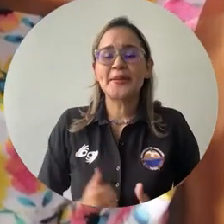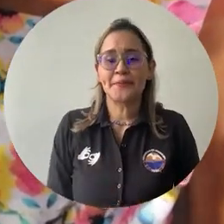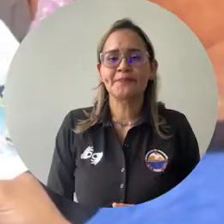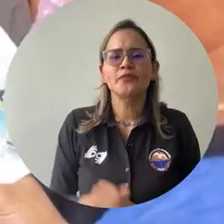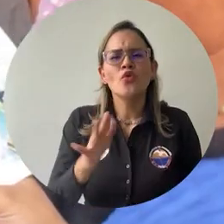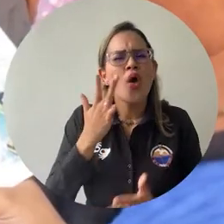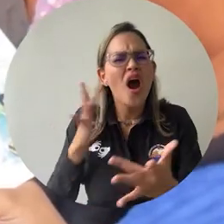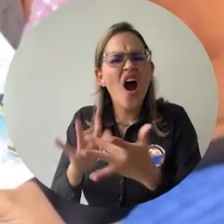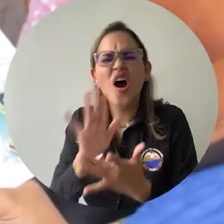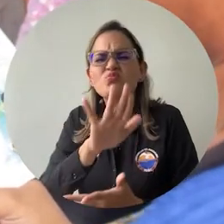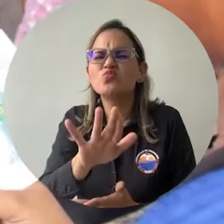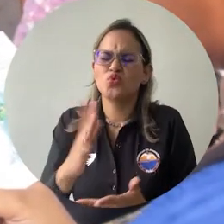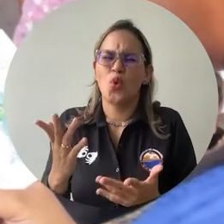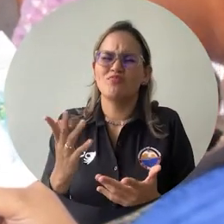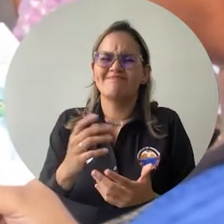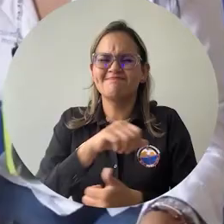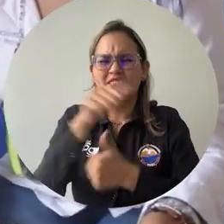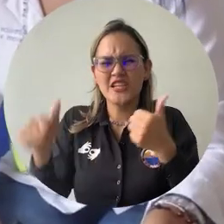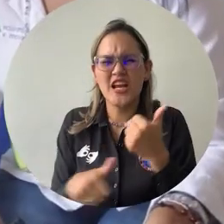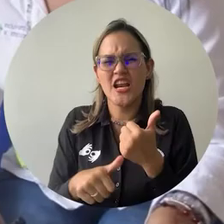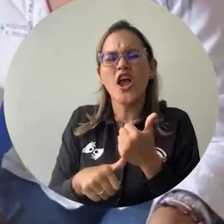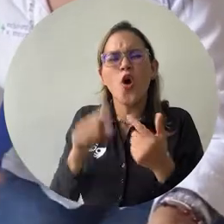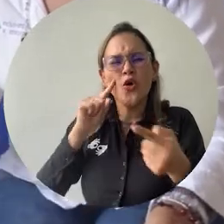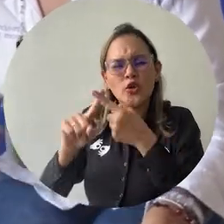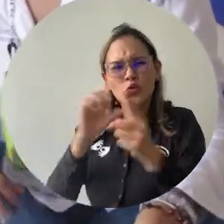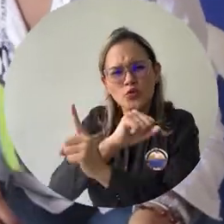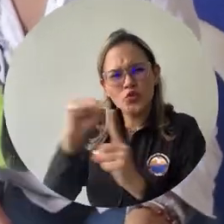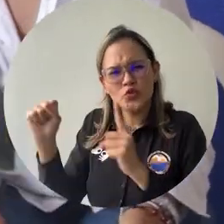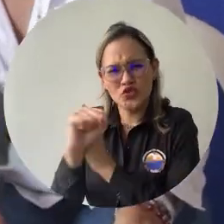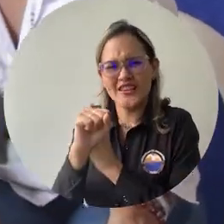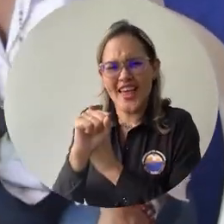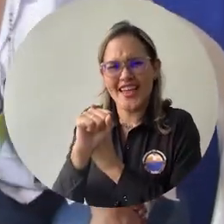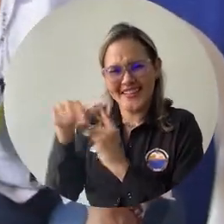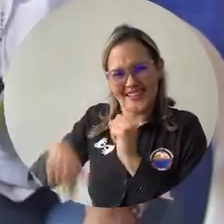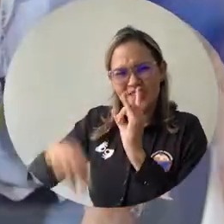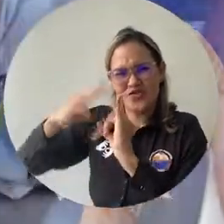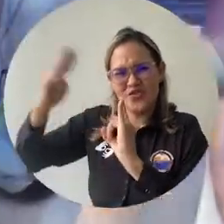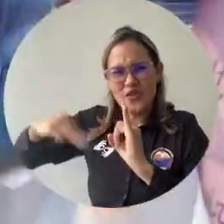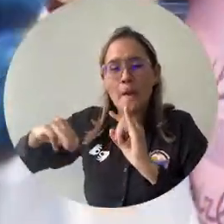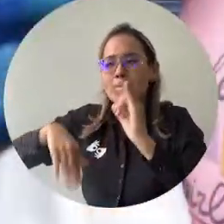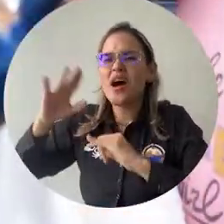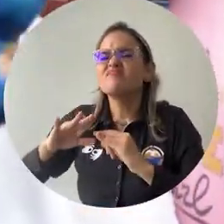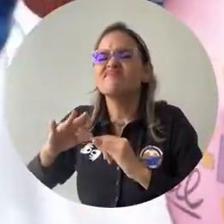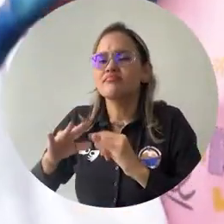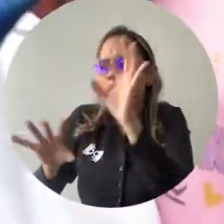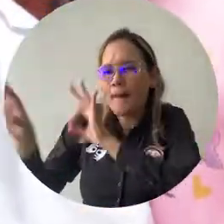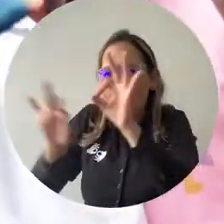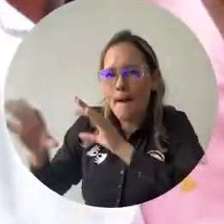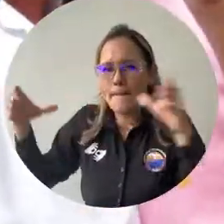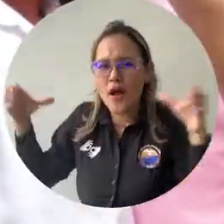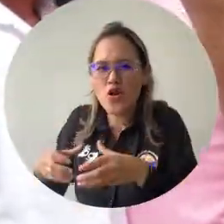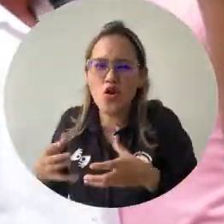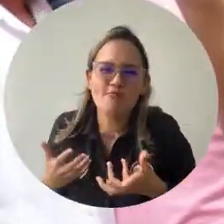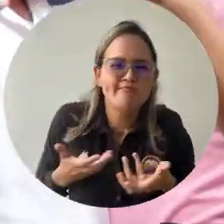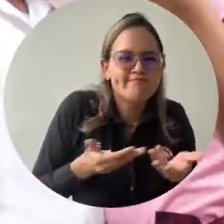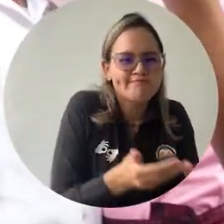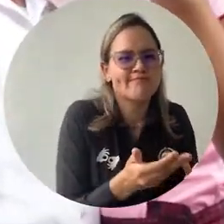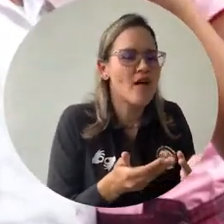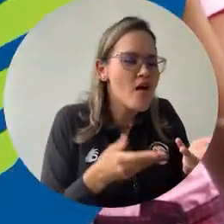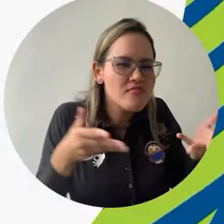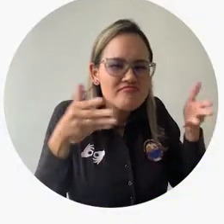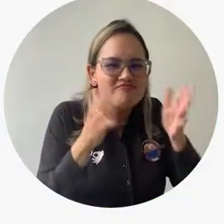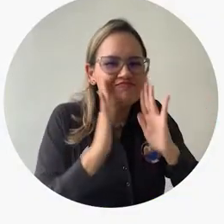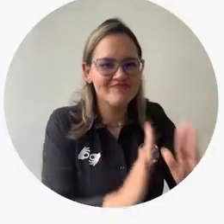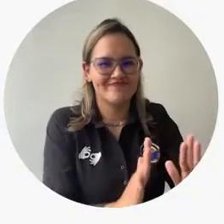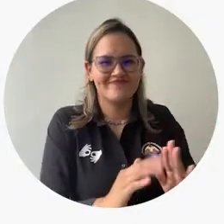se desarrolla a través de la Vicerrectoría de Extensión y Proyección Social, que agrupa a un equipo interdisciplinario para llevar bienestar a las comunidades.